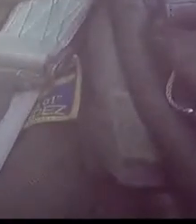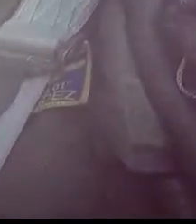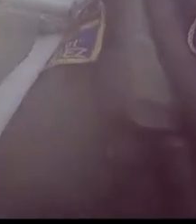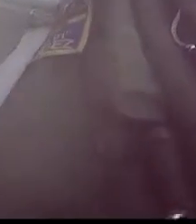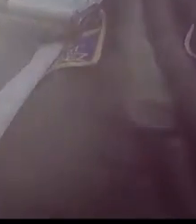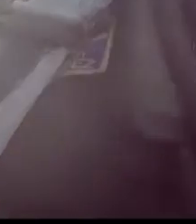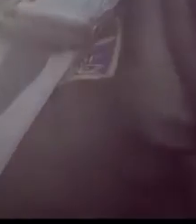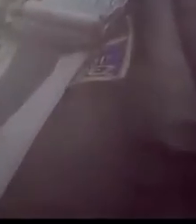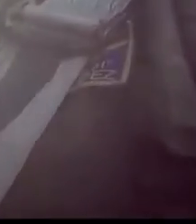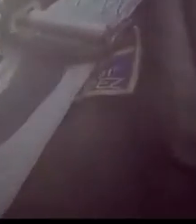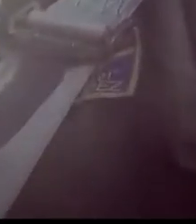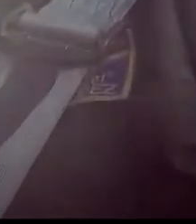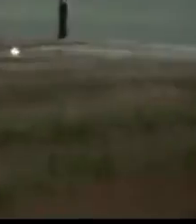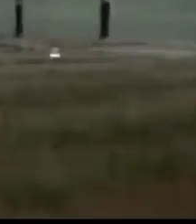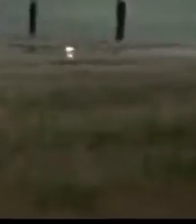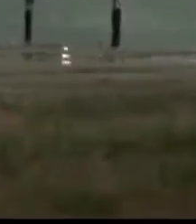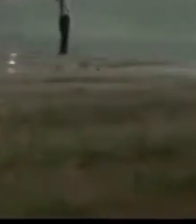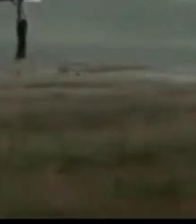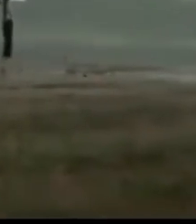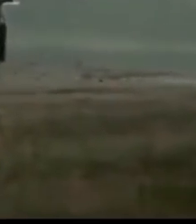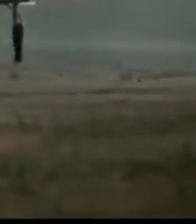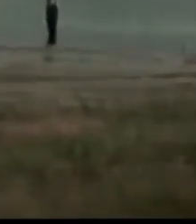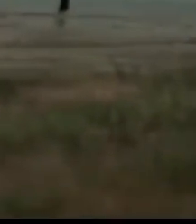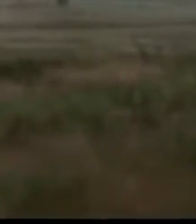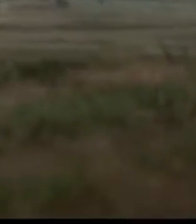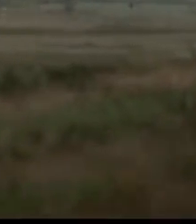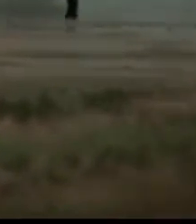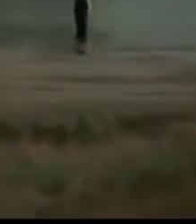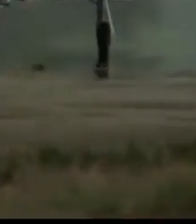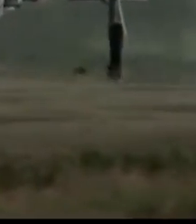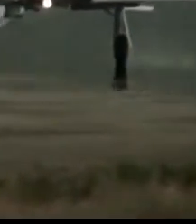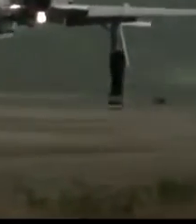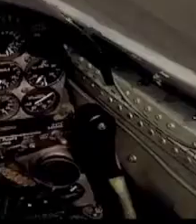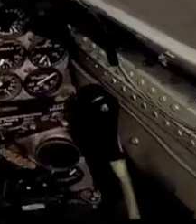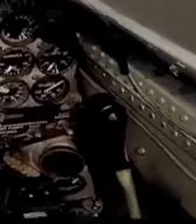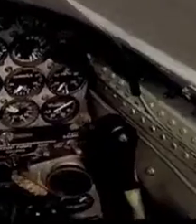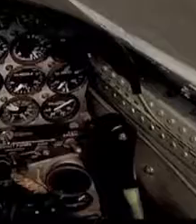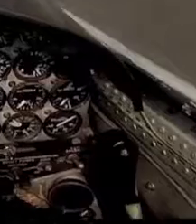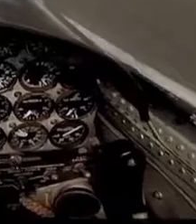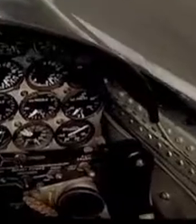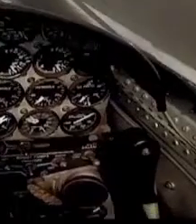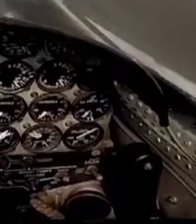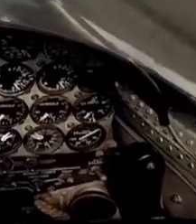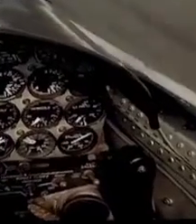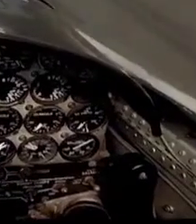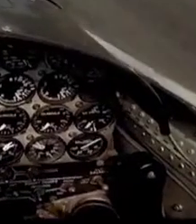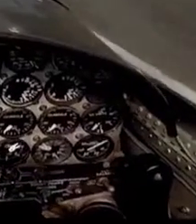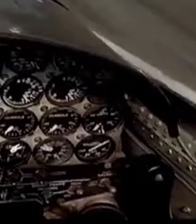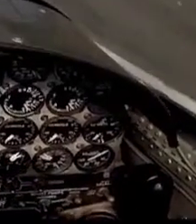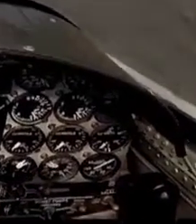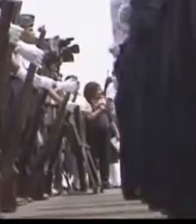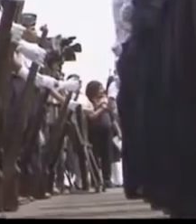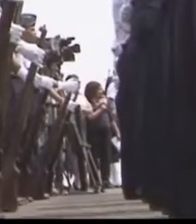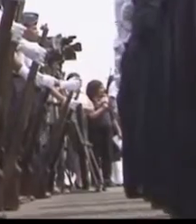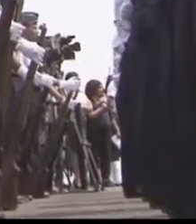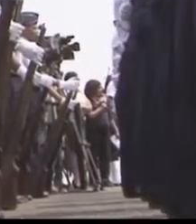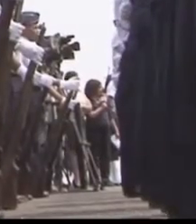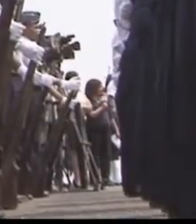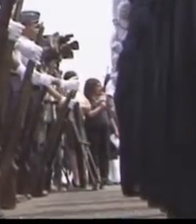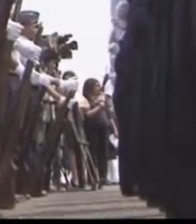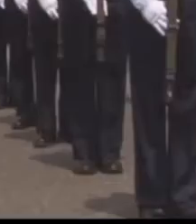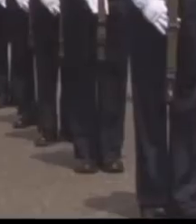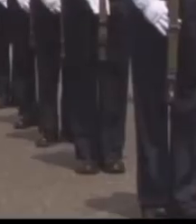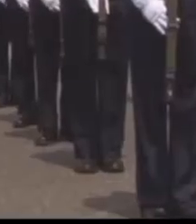mantener la soberanía de nuestro espacio aéreo. La Fuerza Aérea de Honduras es promotora de la defensa, seguridad